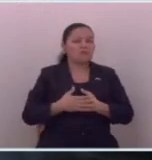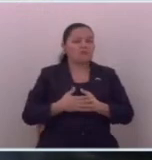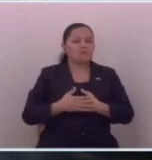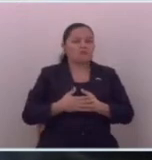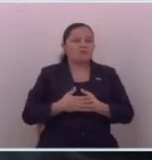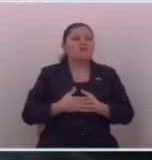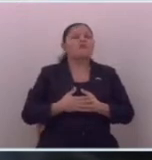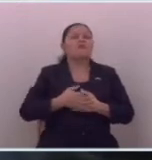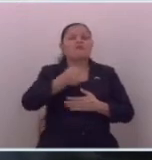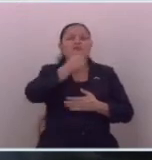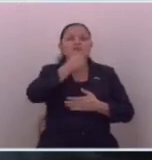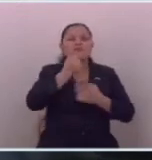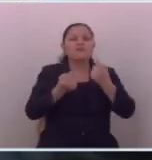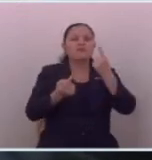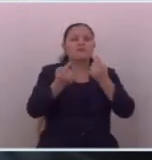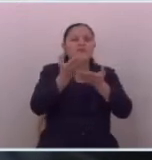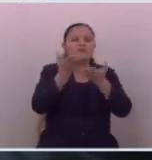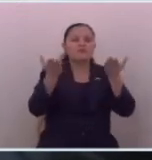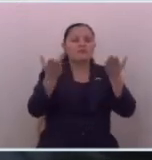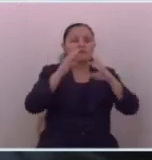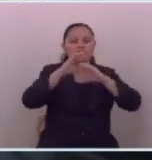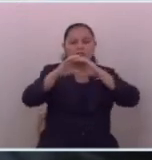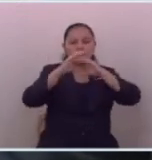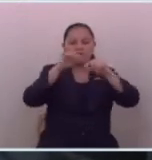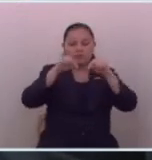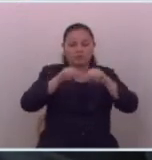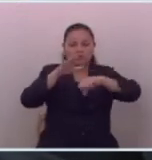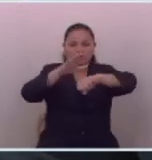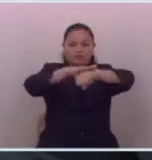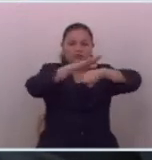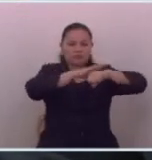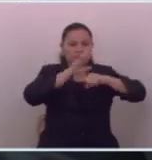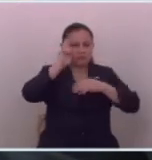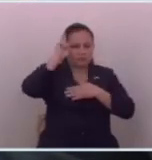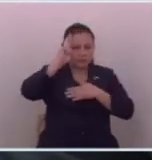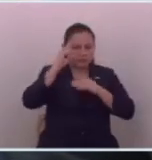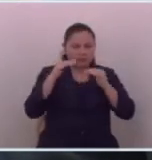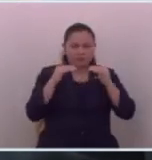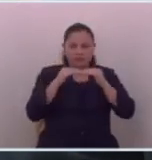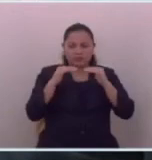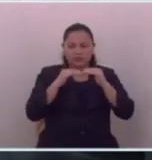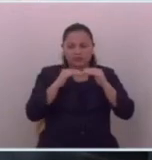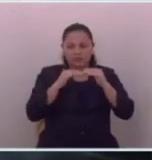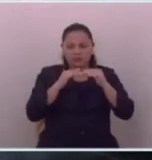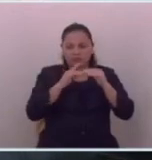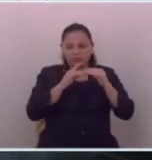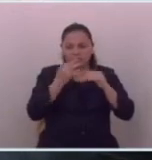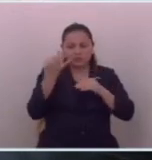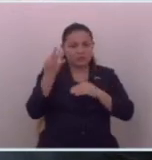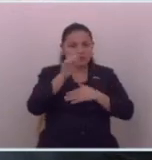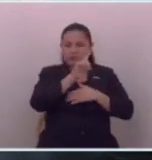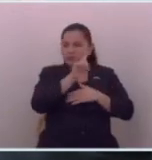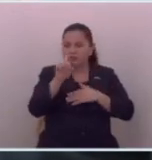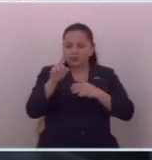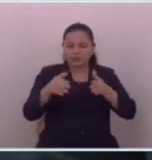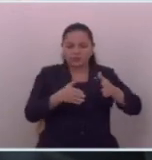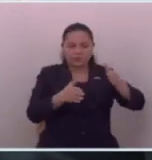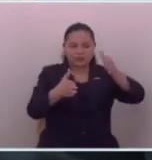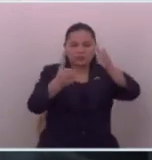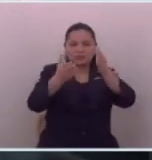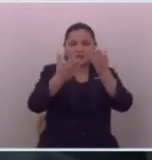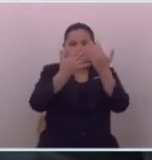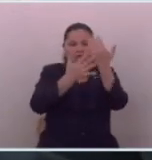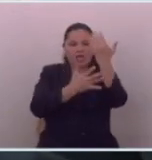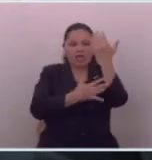¿Qué es información entonces para ellos? Y este es un llamado que reflexionen también no se necesitan ríos de sangre